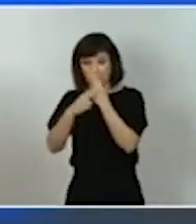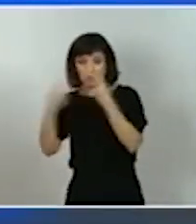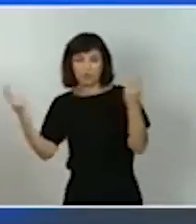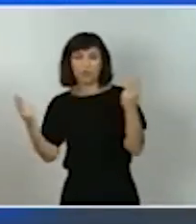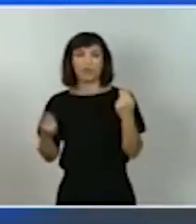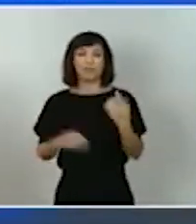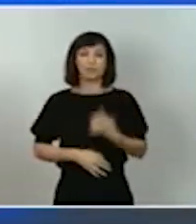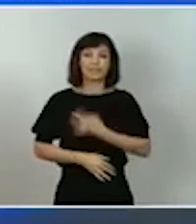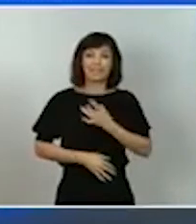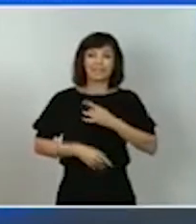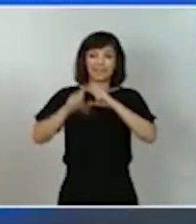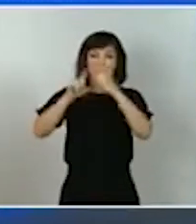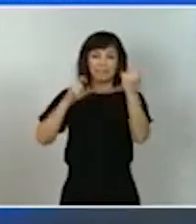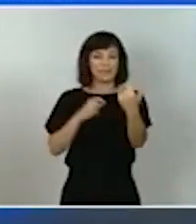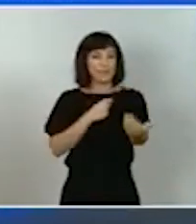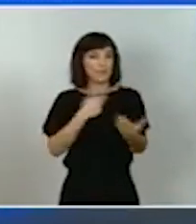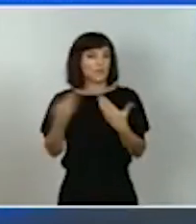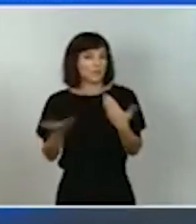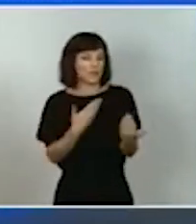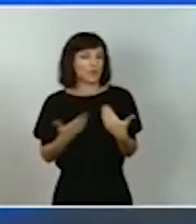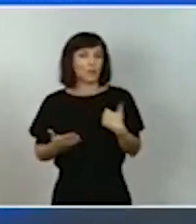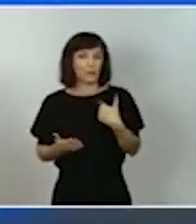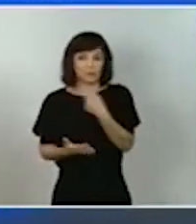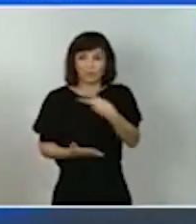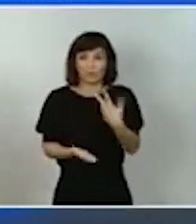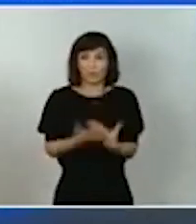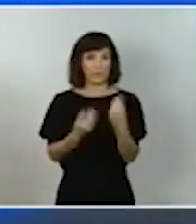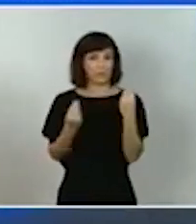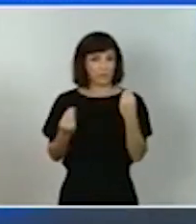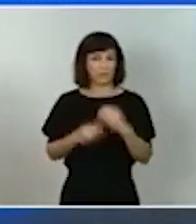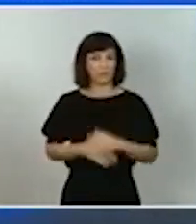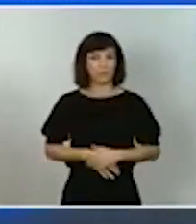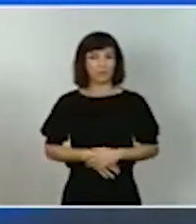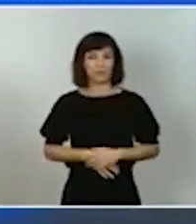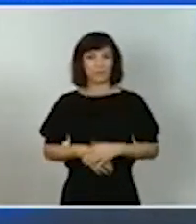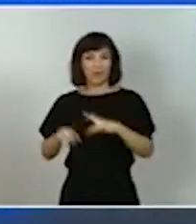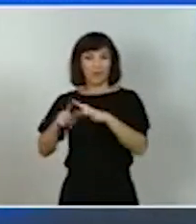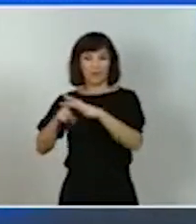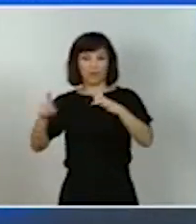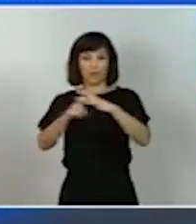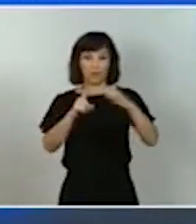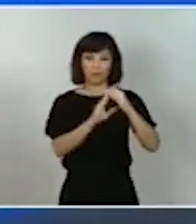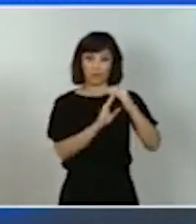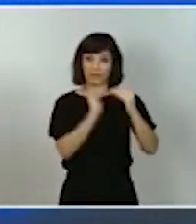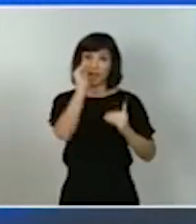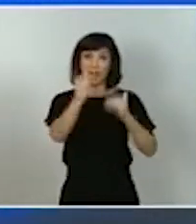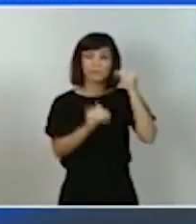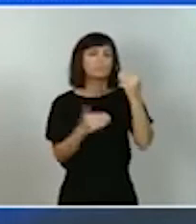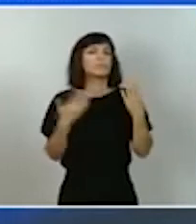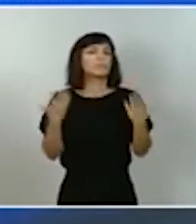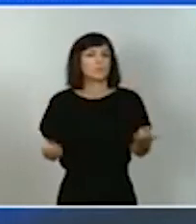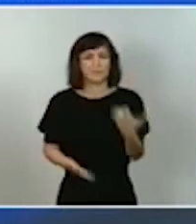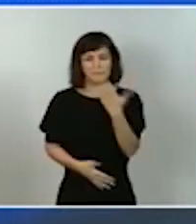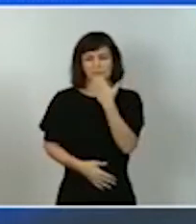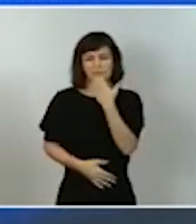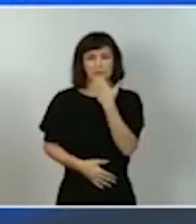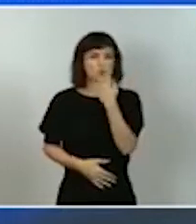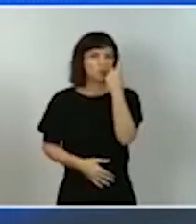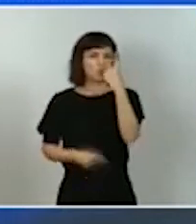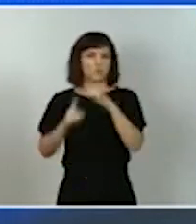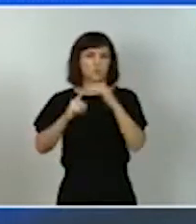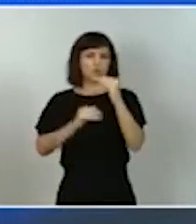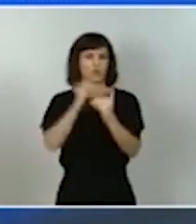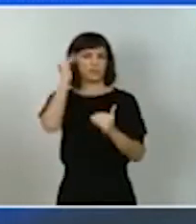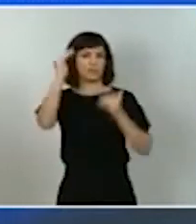resultados está dando entre los foros de alto nivel estarán entre otros los siguientes un foro de alto nivel sobre ciencia e